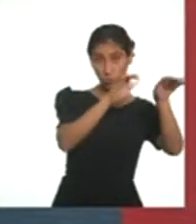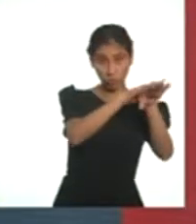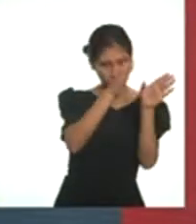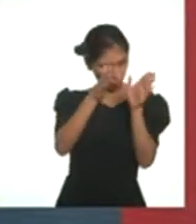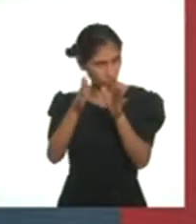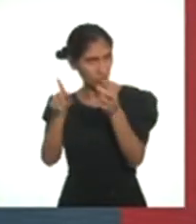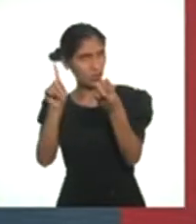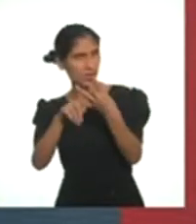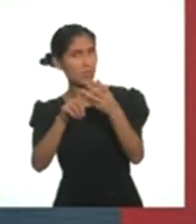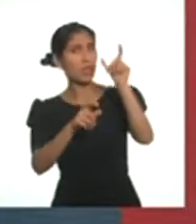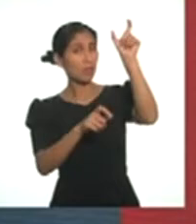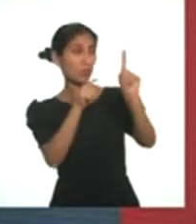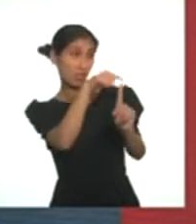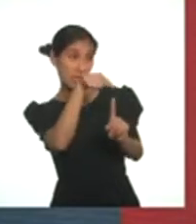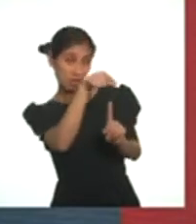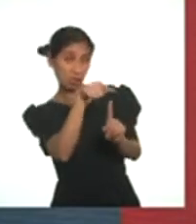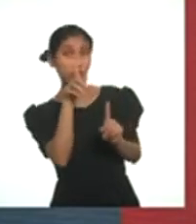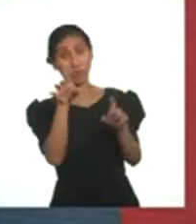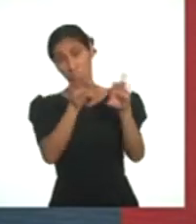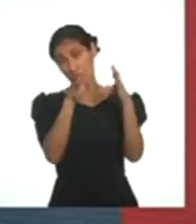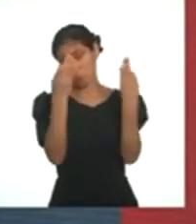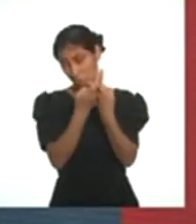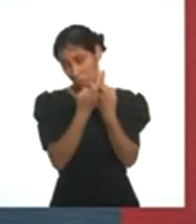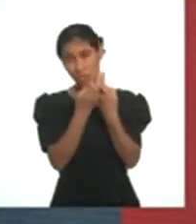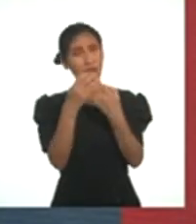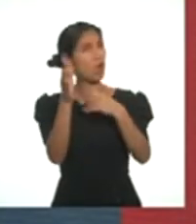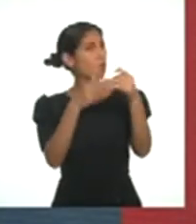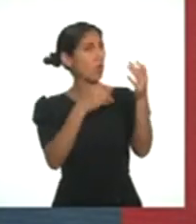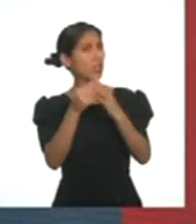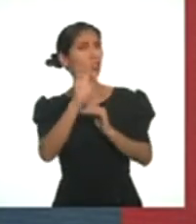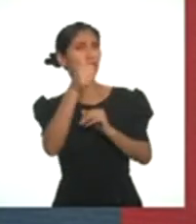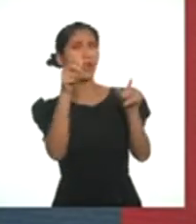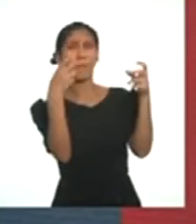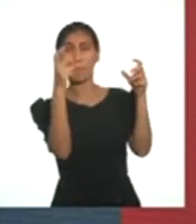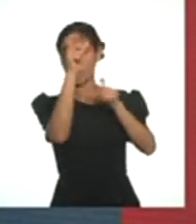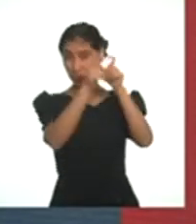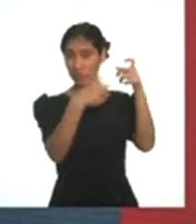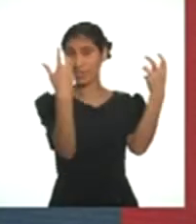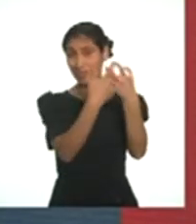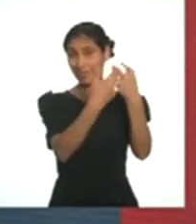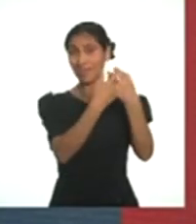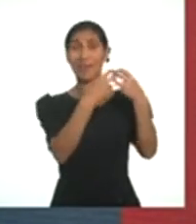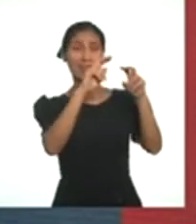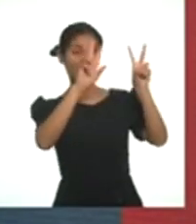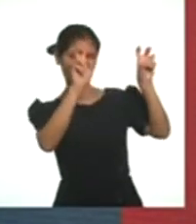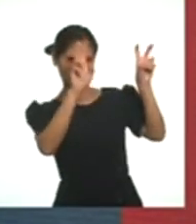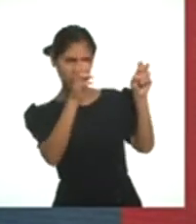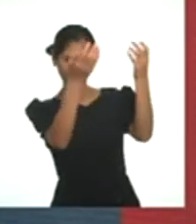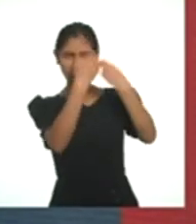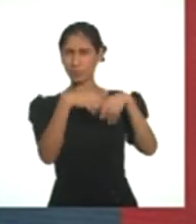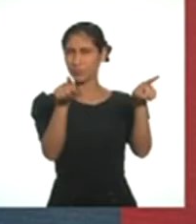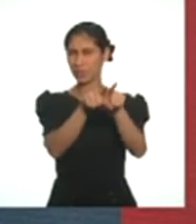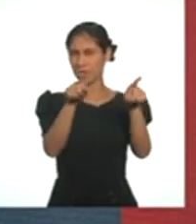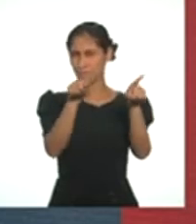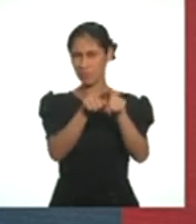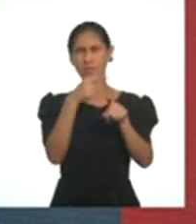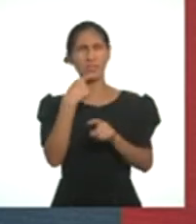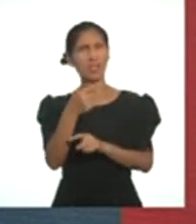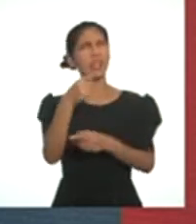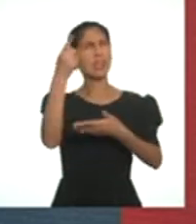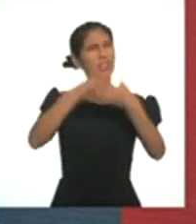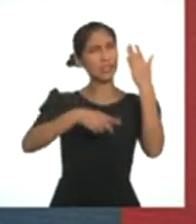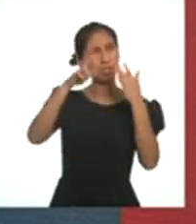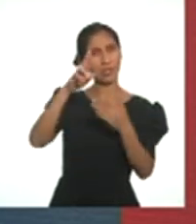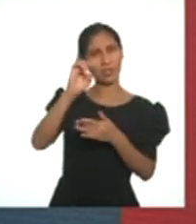una entrevista. Sus entrevistados podrían ser sus propios familiares u otras personas que se vinculen al tema. Indiquen qué tipos de recursos se